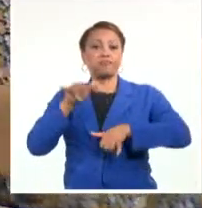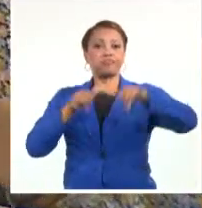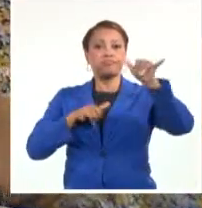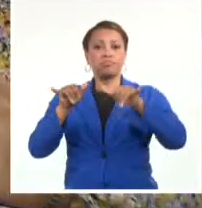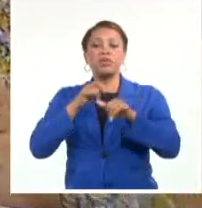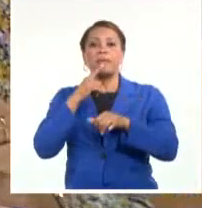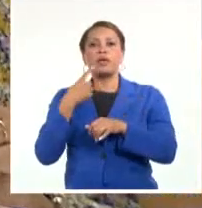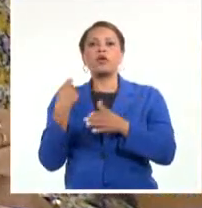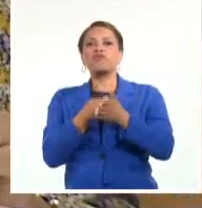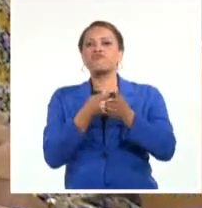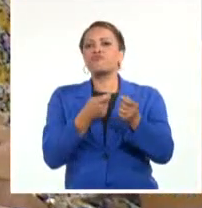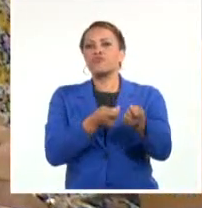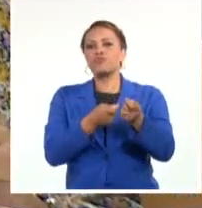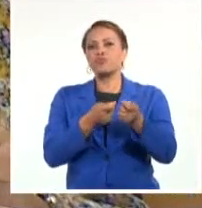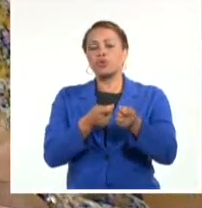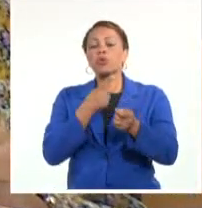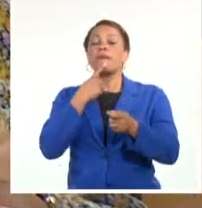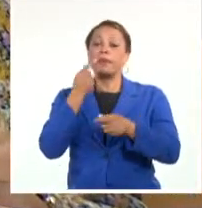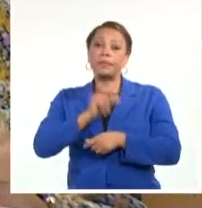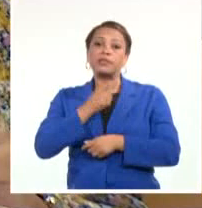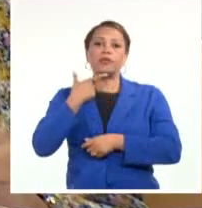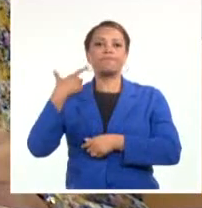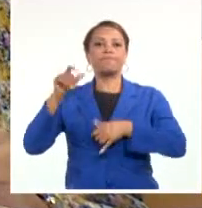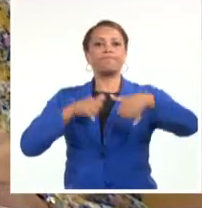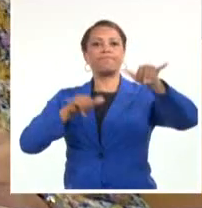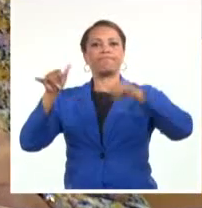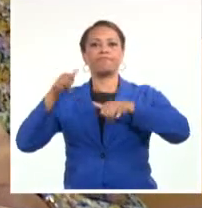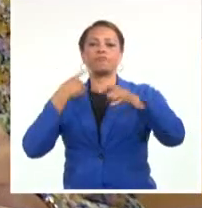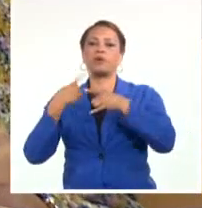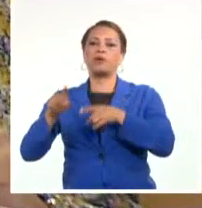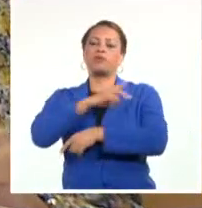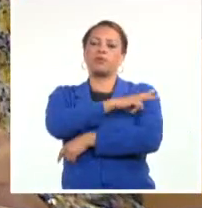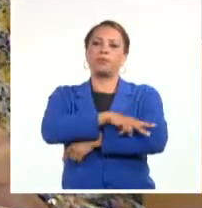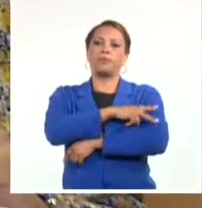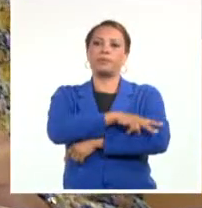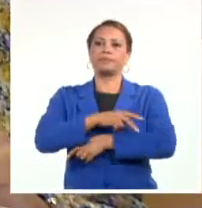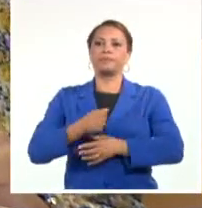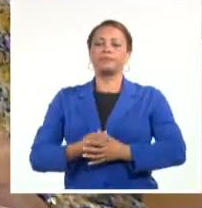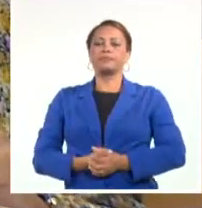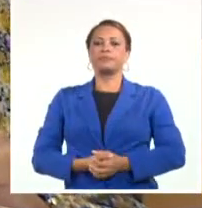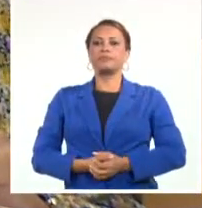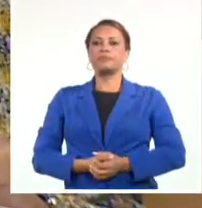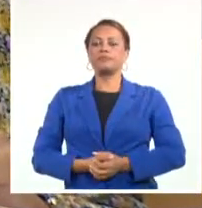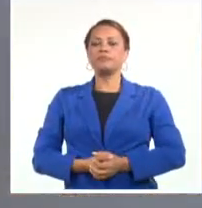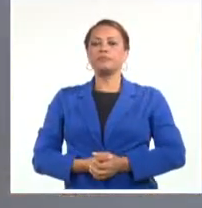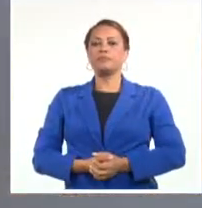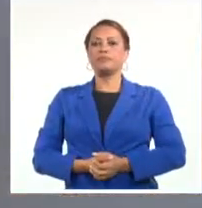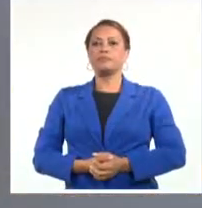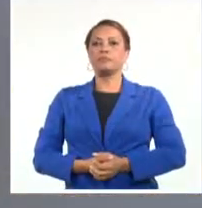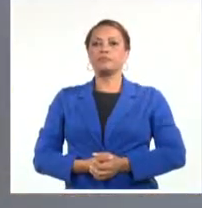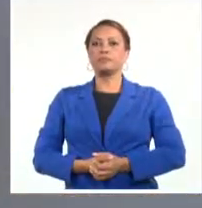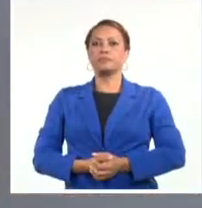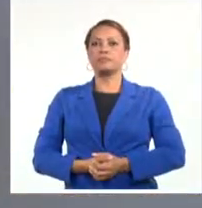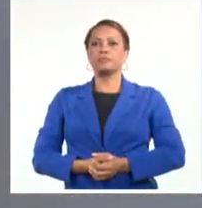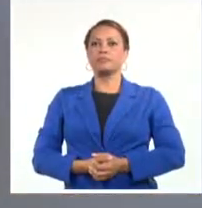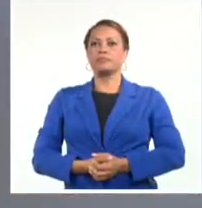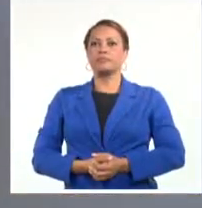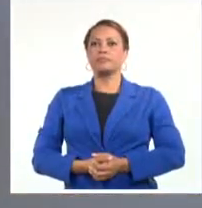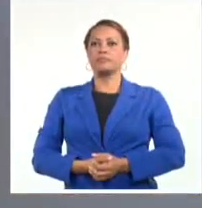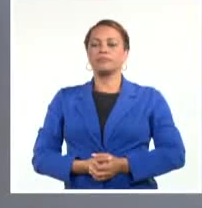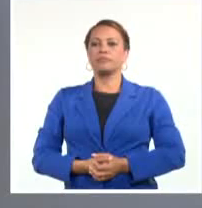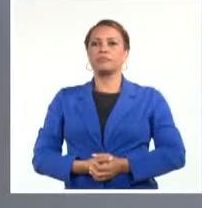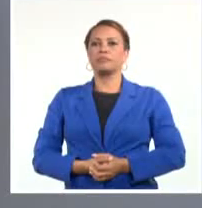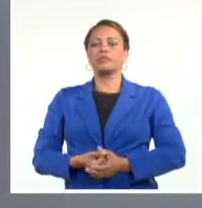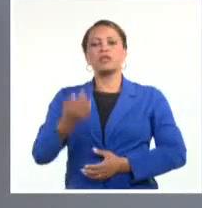también induciendo ese fenómeno de injerencia interna en nuestro país. En la actualidad,